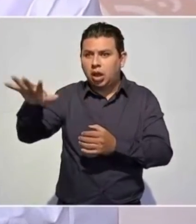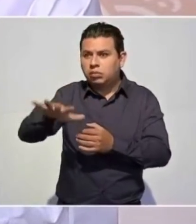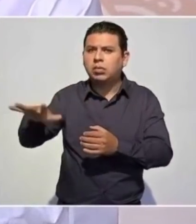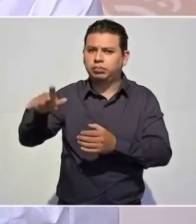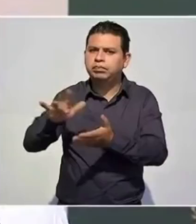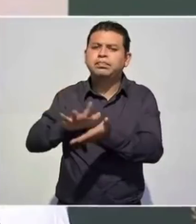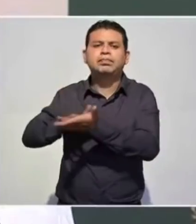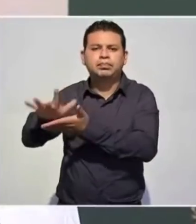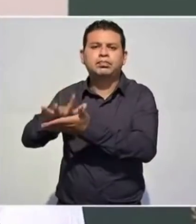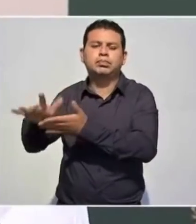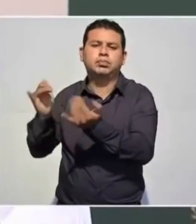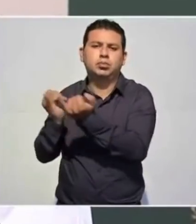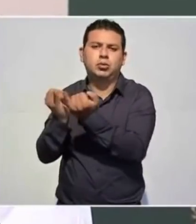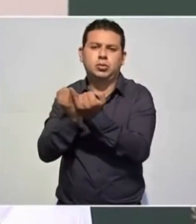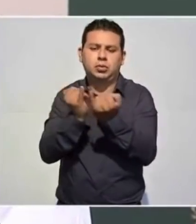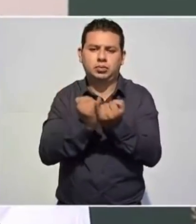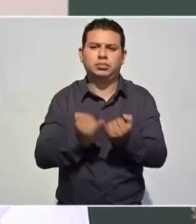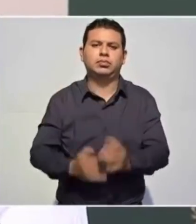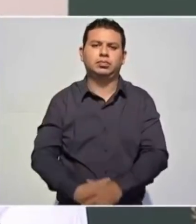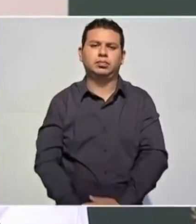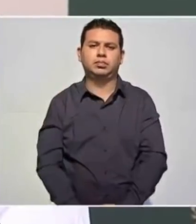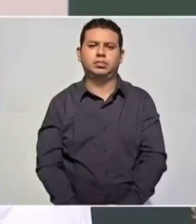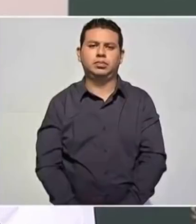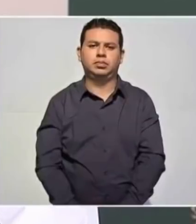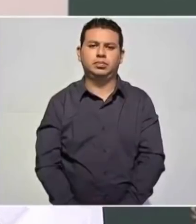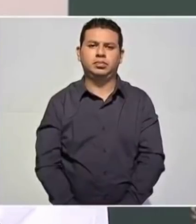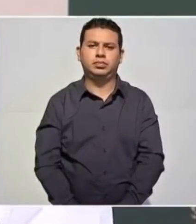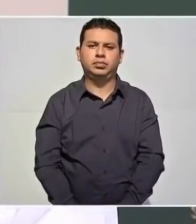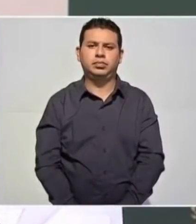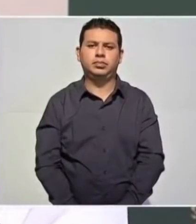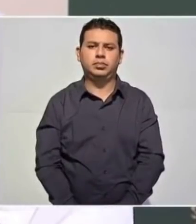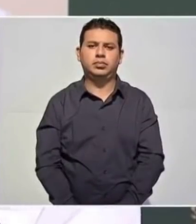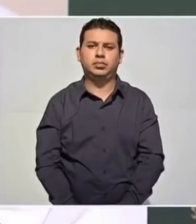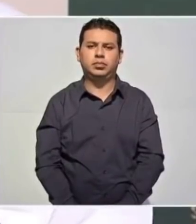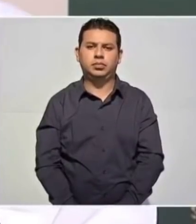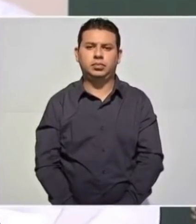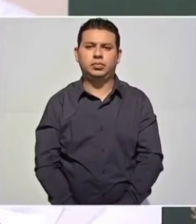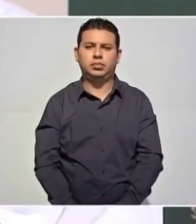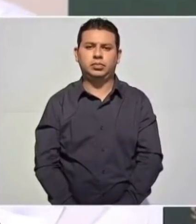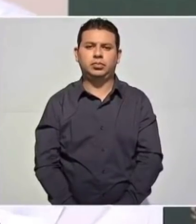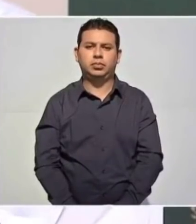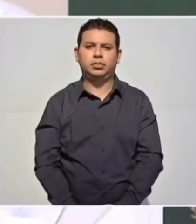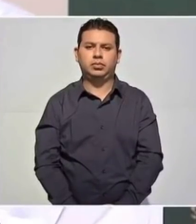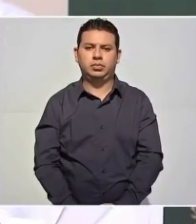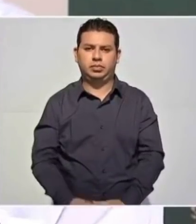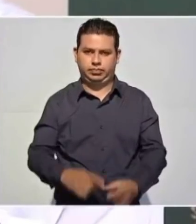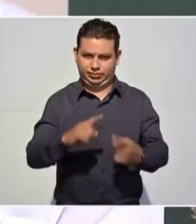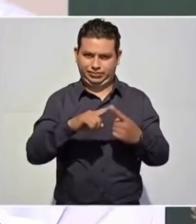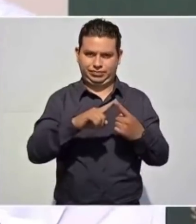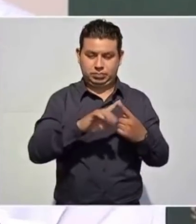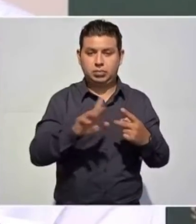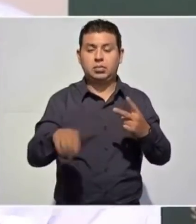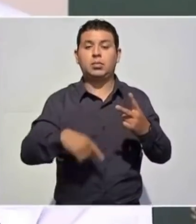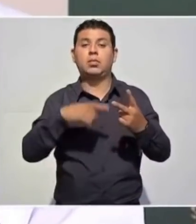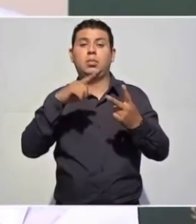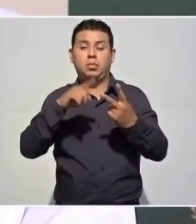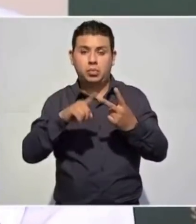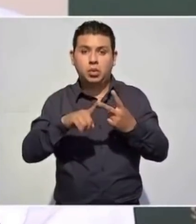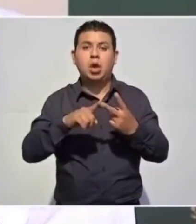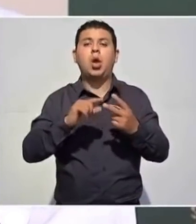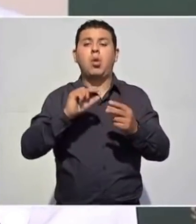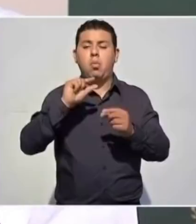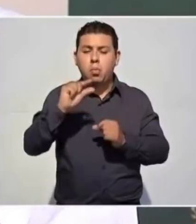B. La actual pensión se incrementará gradualmente